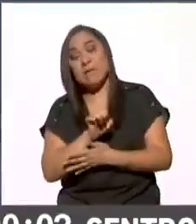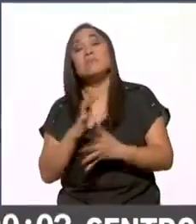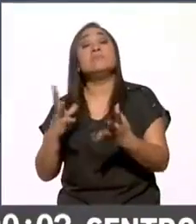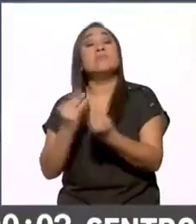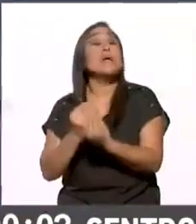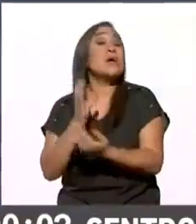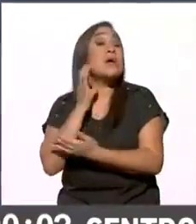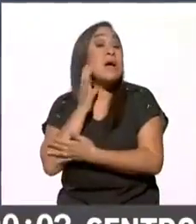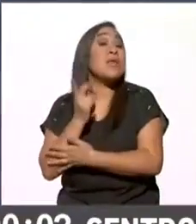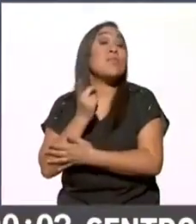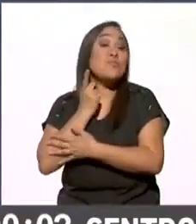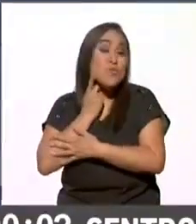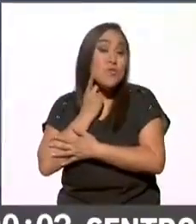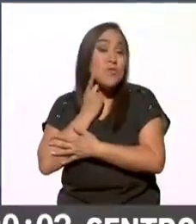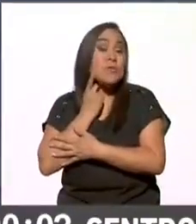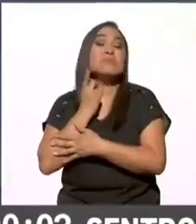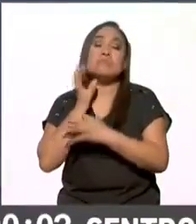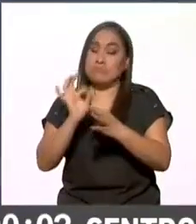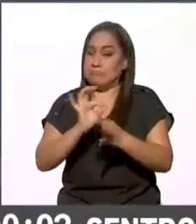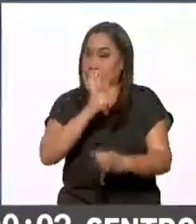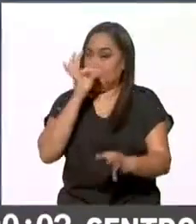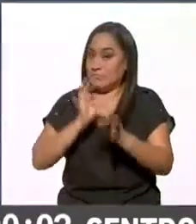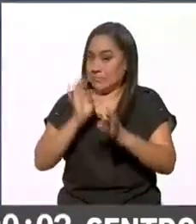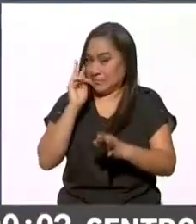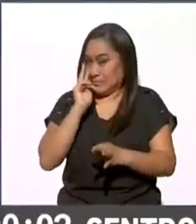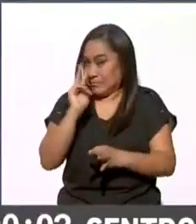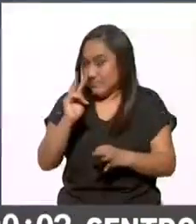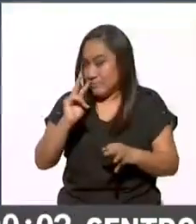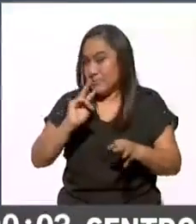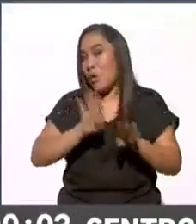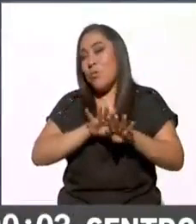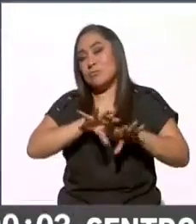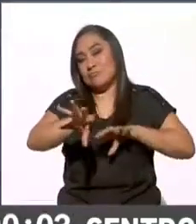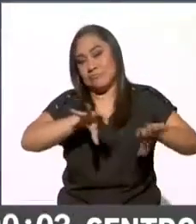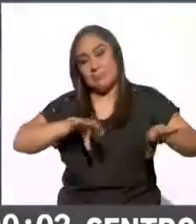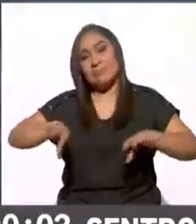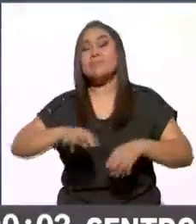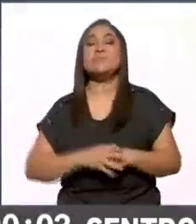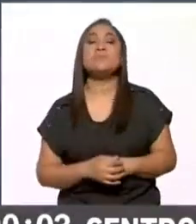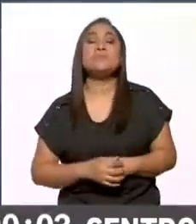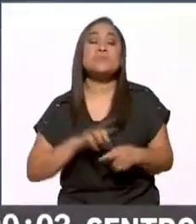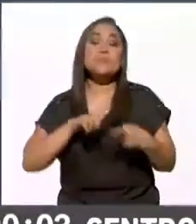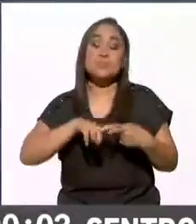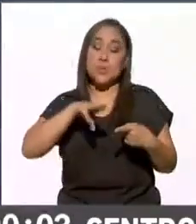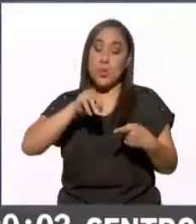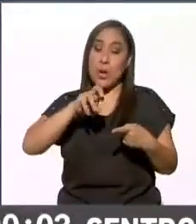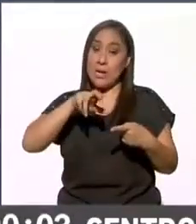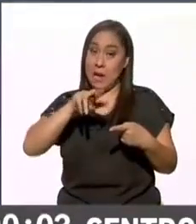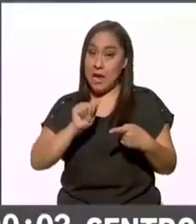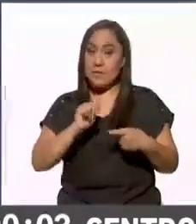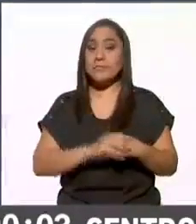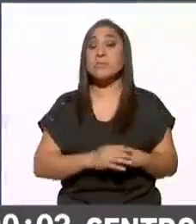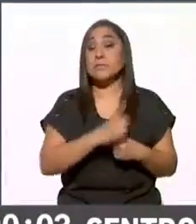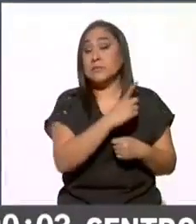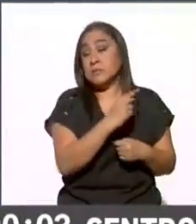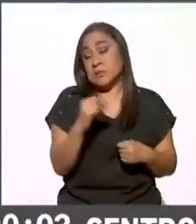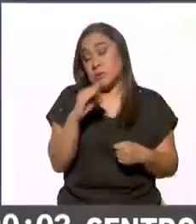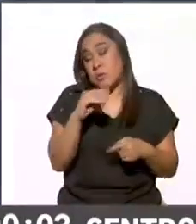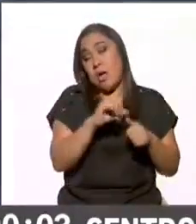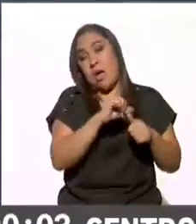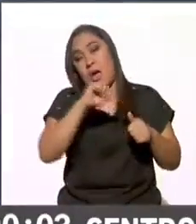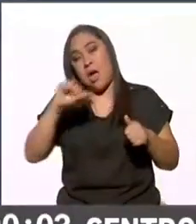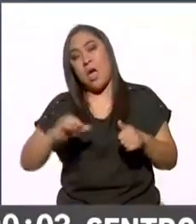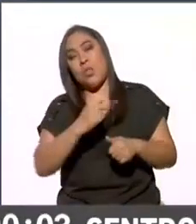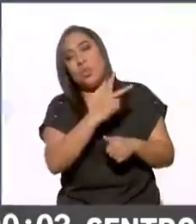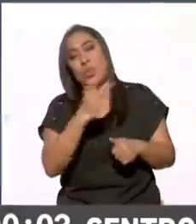Cámara de Diputados quedará conformada de la siguiente manera para Morena de 190 a